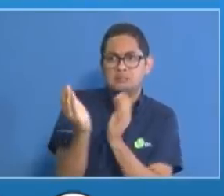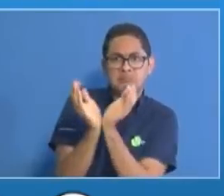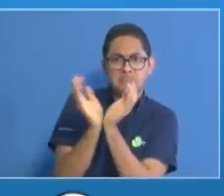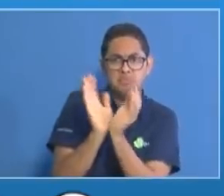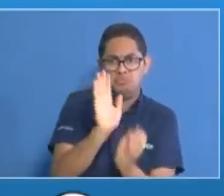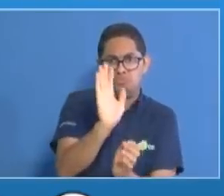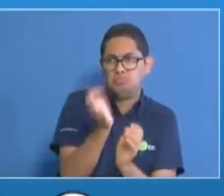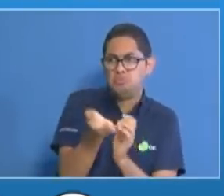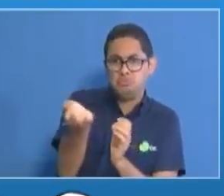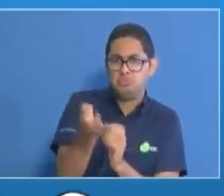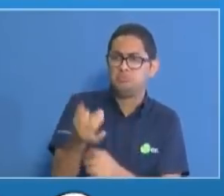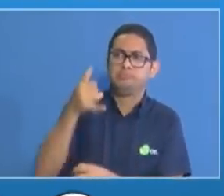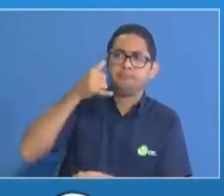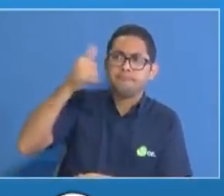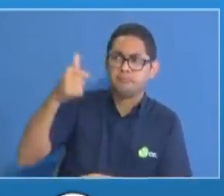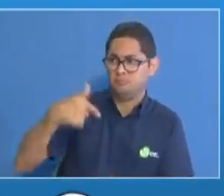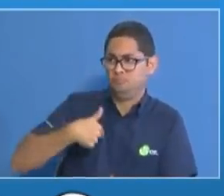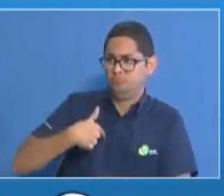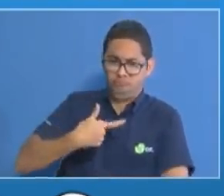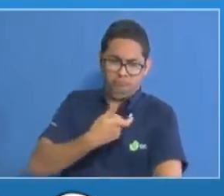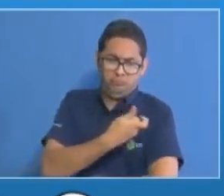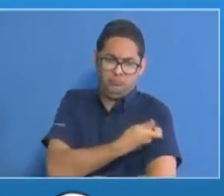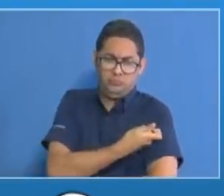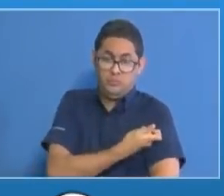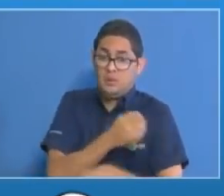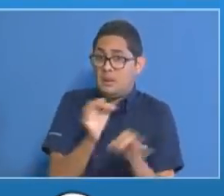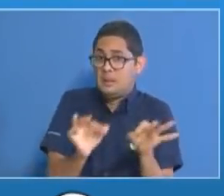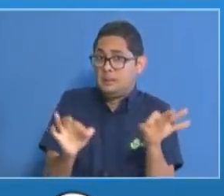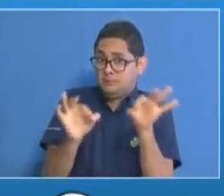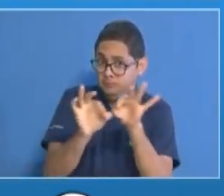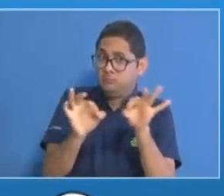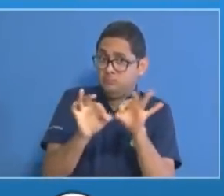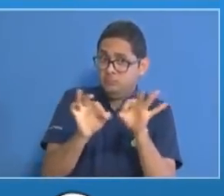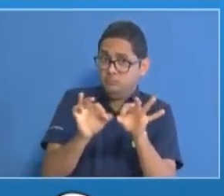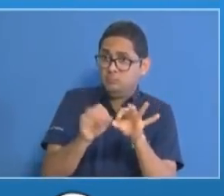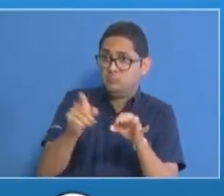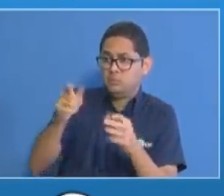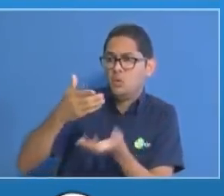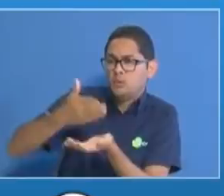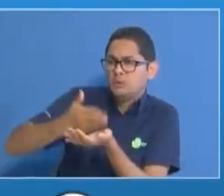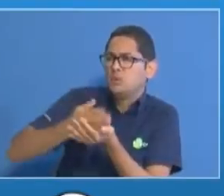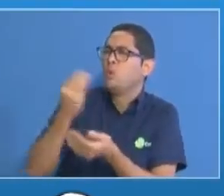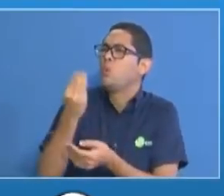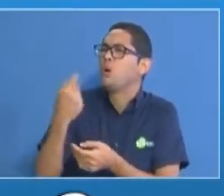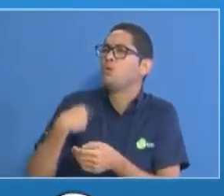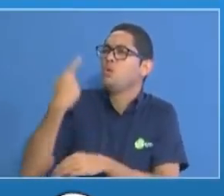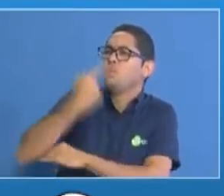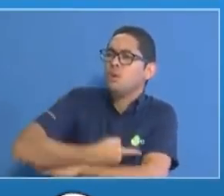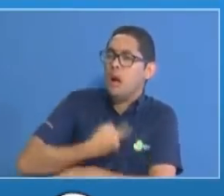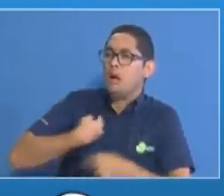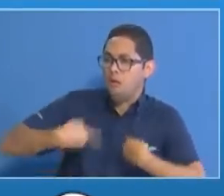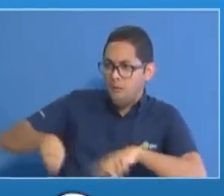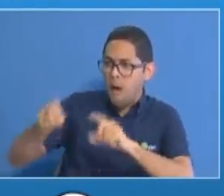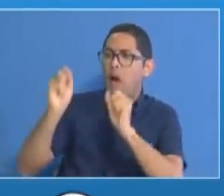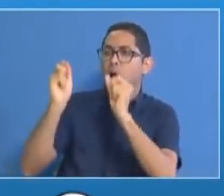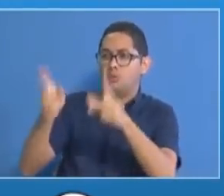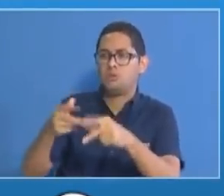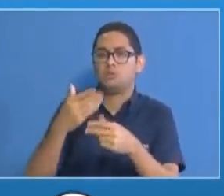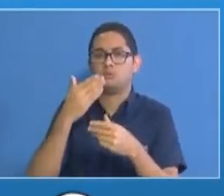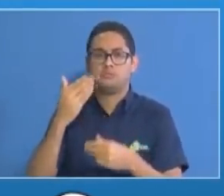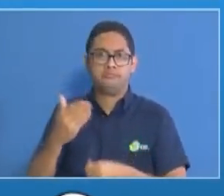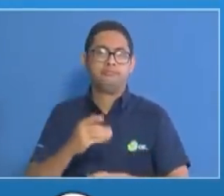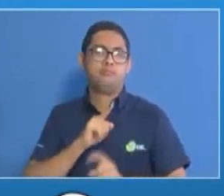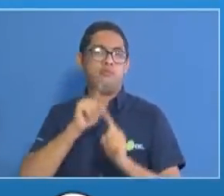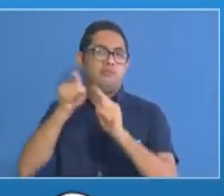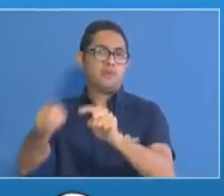asistir para que los vacunen. Es muy importante que se vacunen contra la influenza. Otro de los puntos